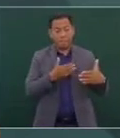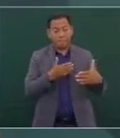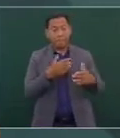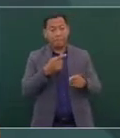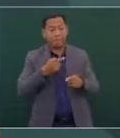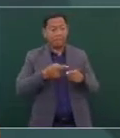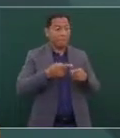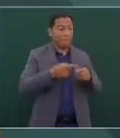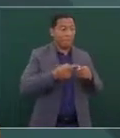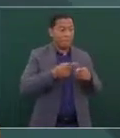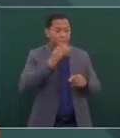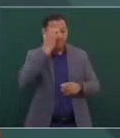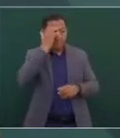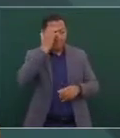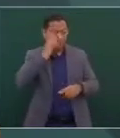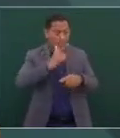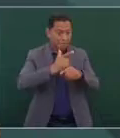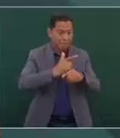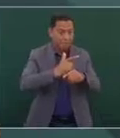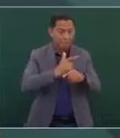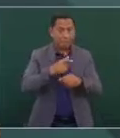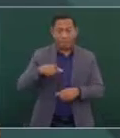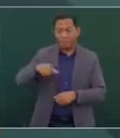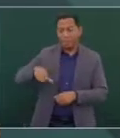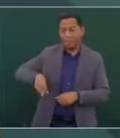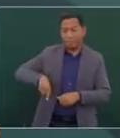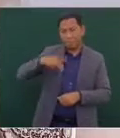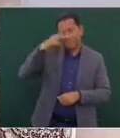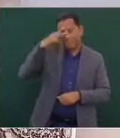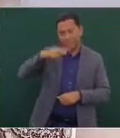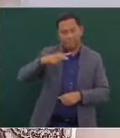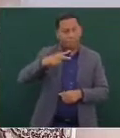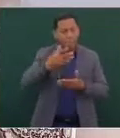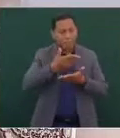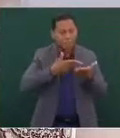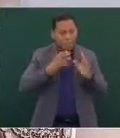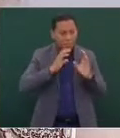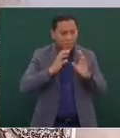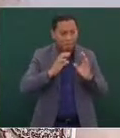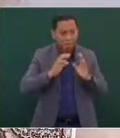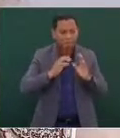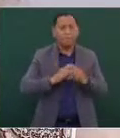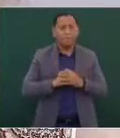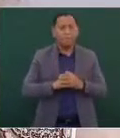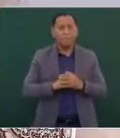del gobierno de México. Que no puedan